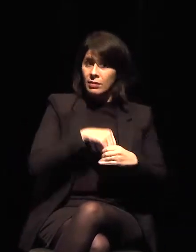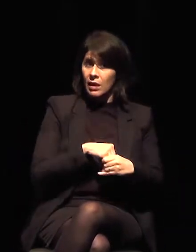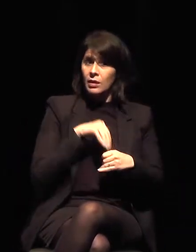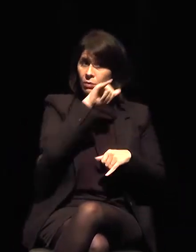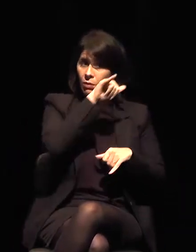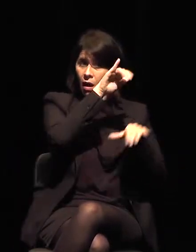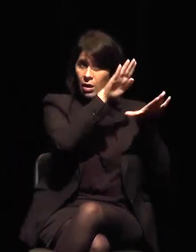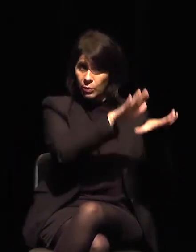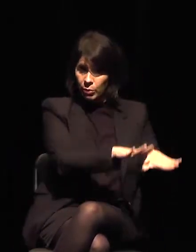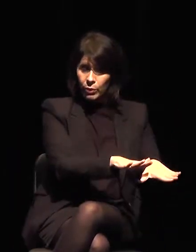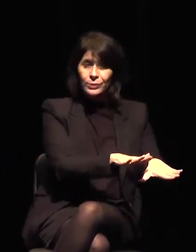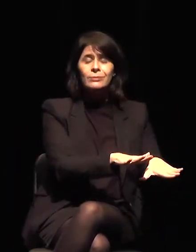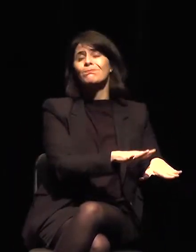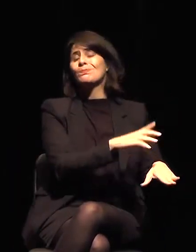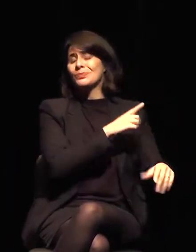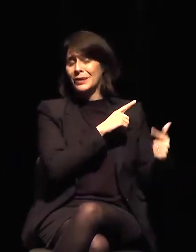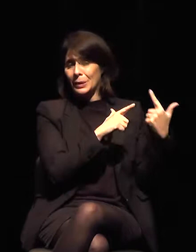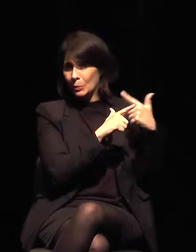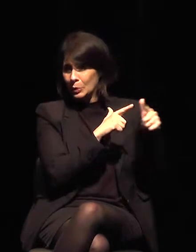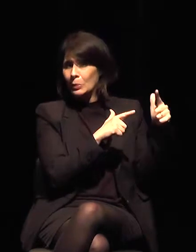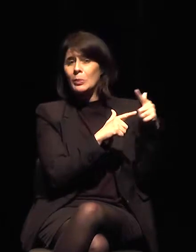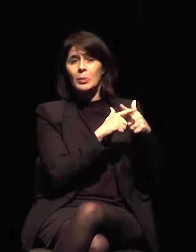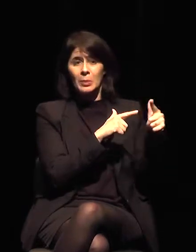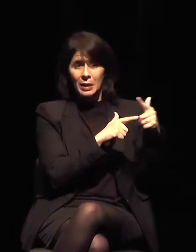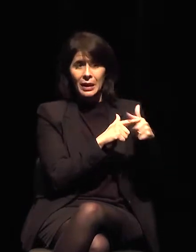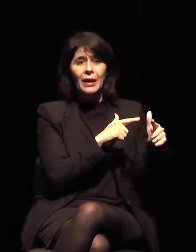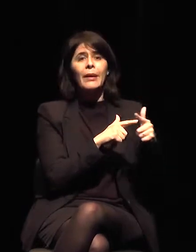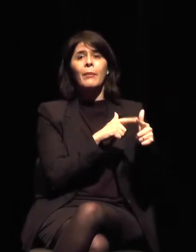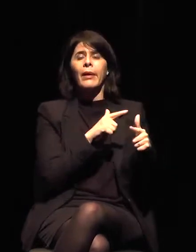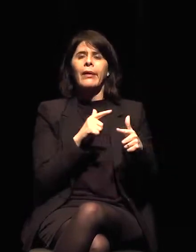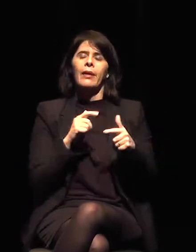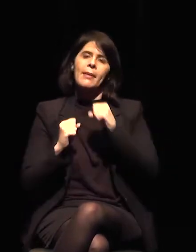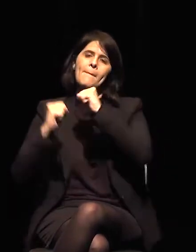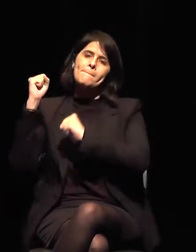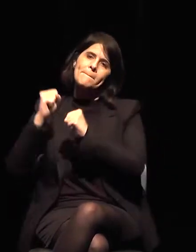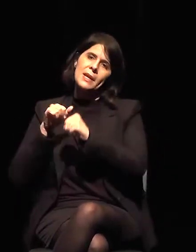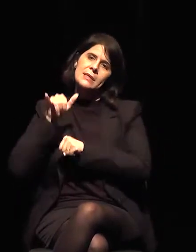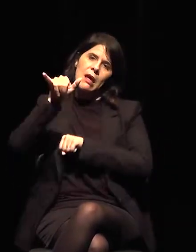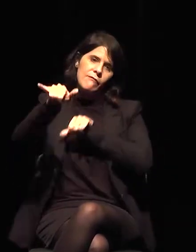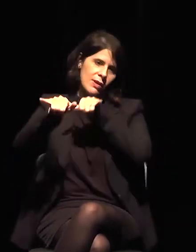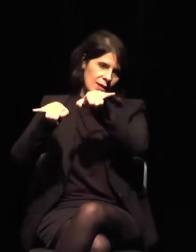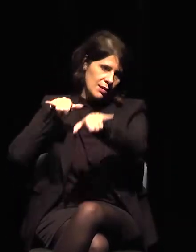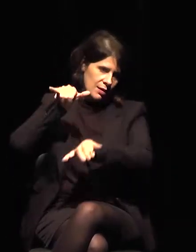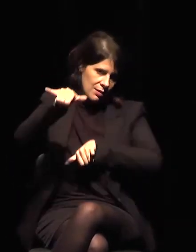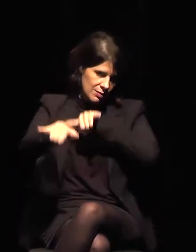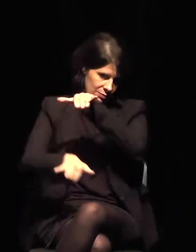tienen otro compromiso, no tanto con los entes públicos.